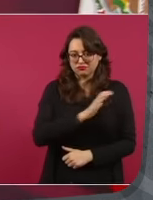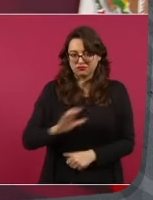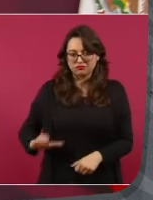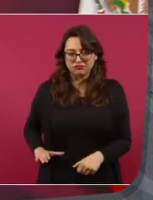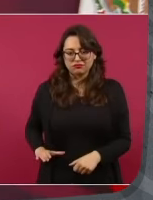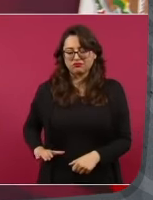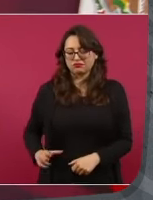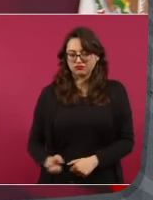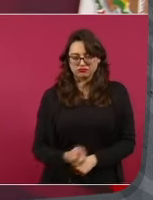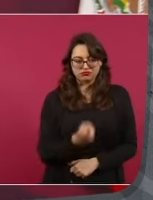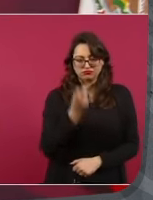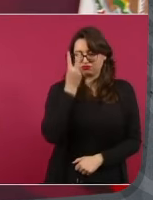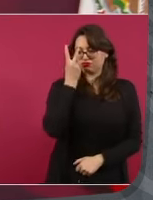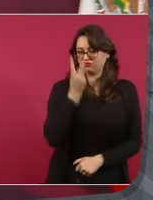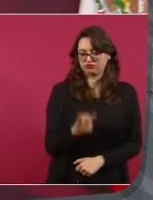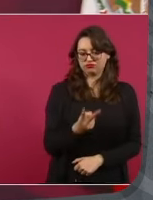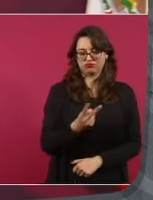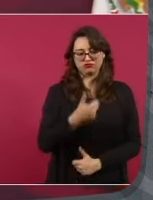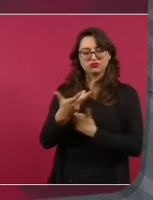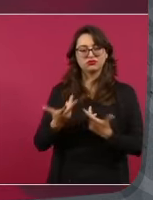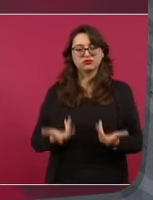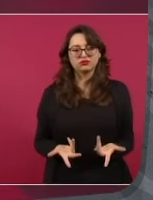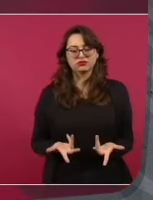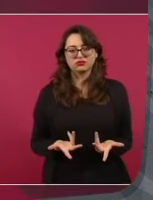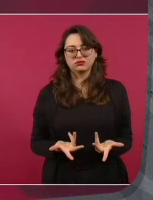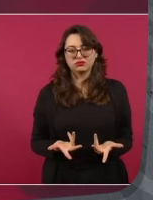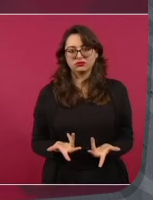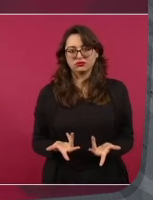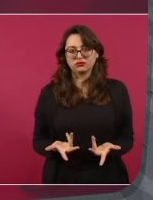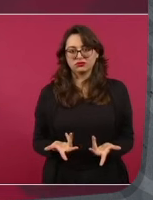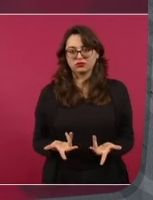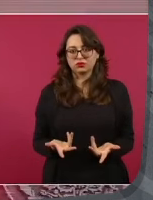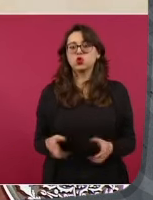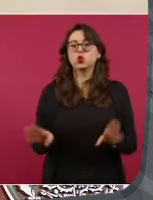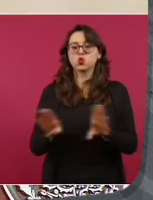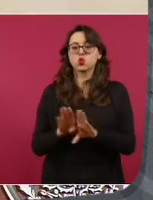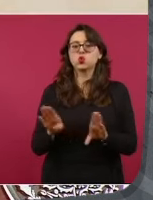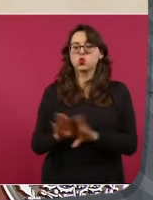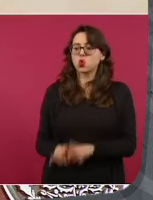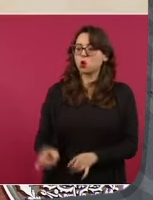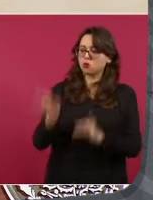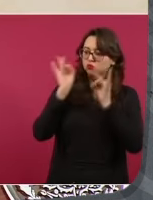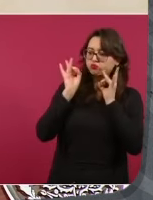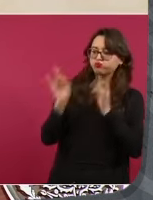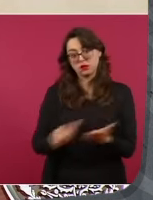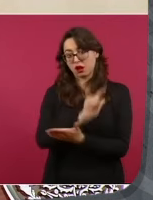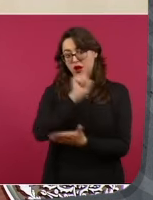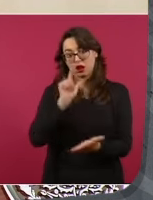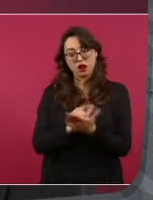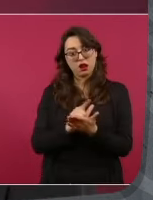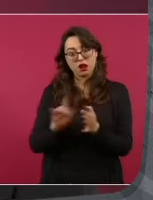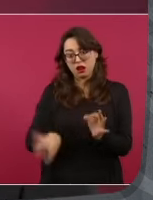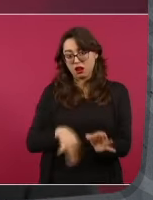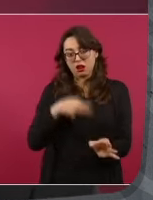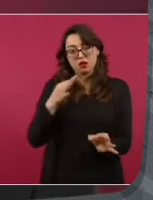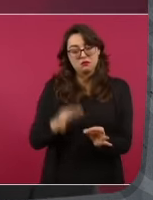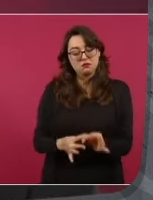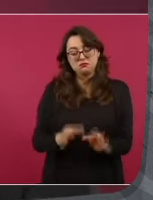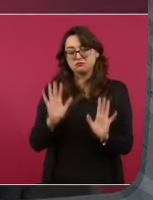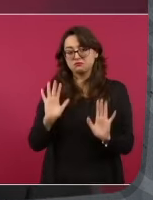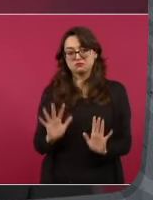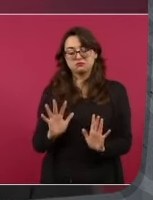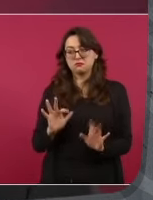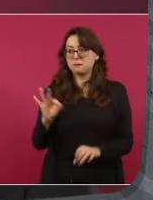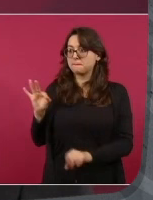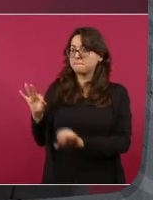un adversario, pues hay que ganarle en buena política y que sea el pueblo,